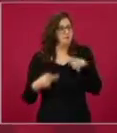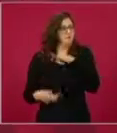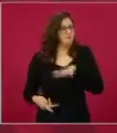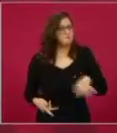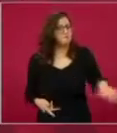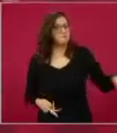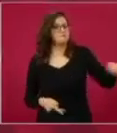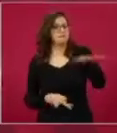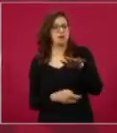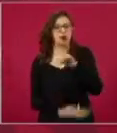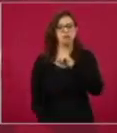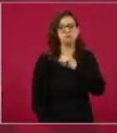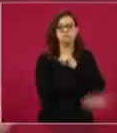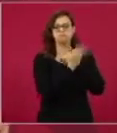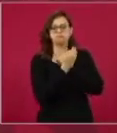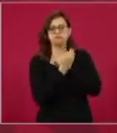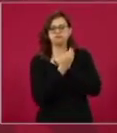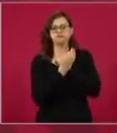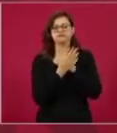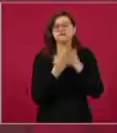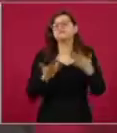regresar por sus fueros.